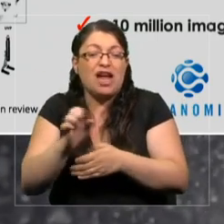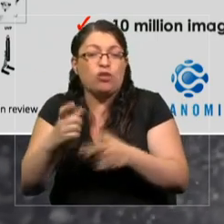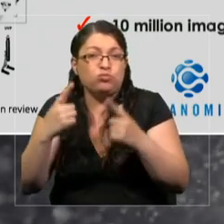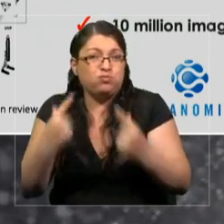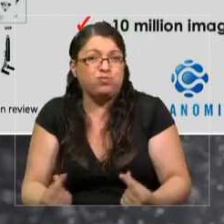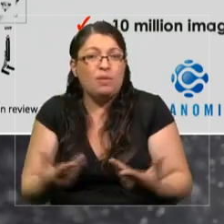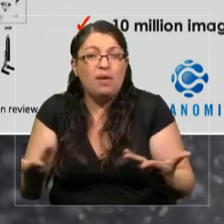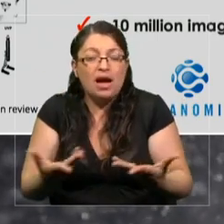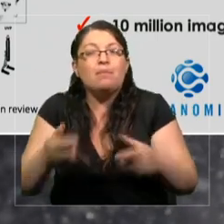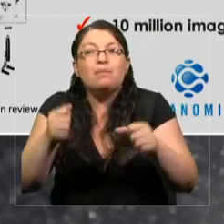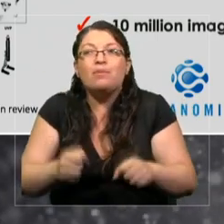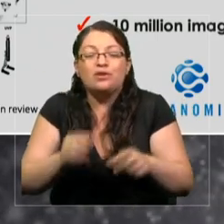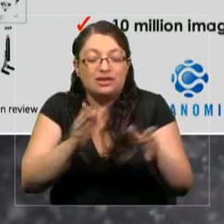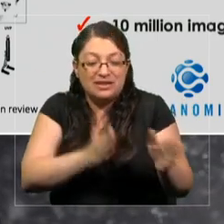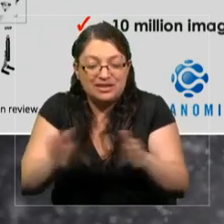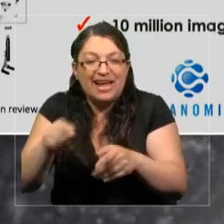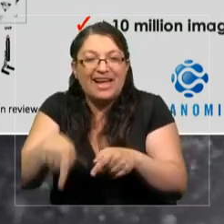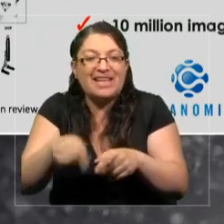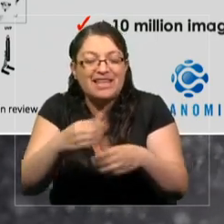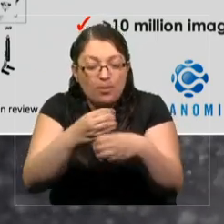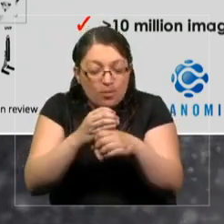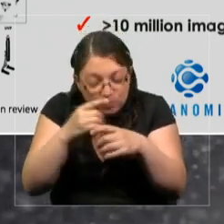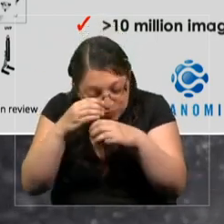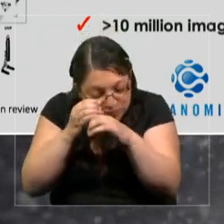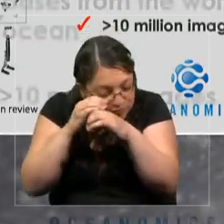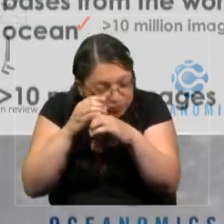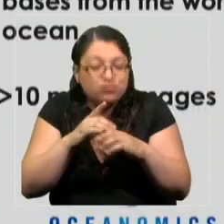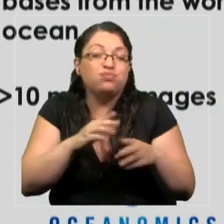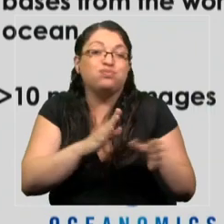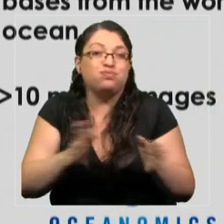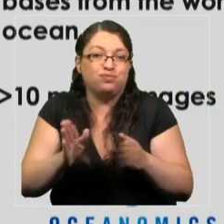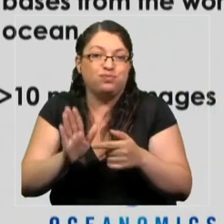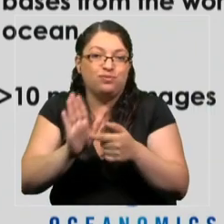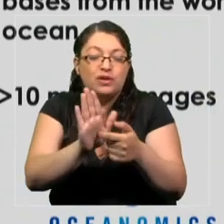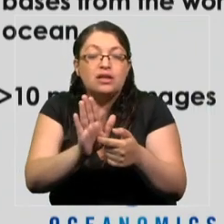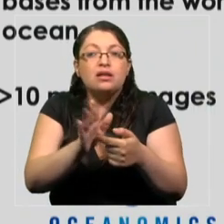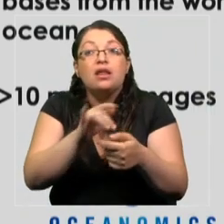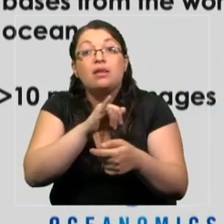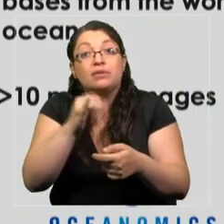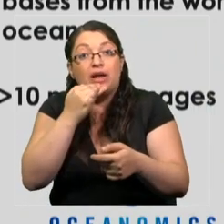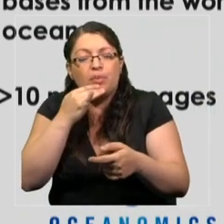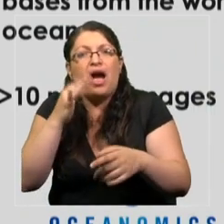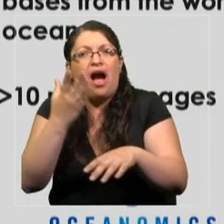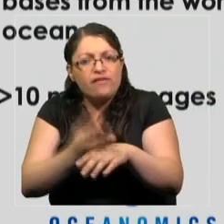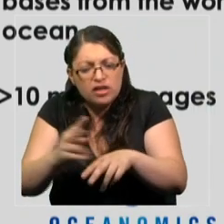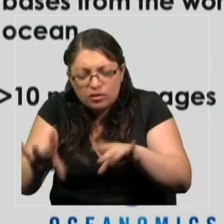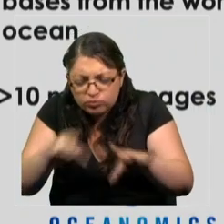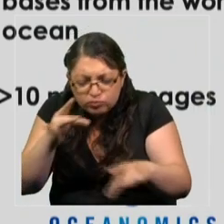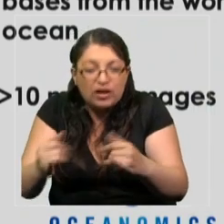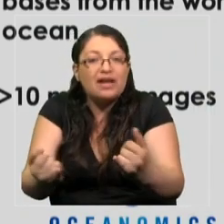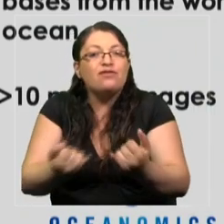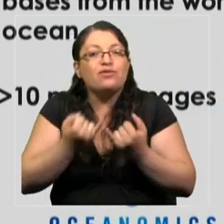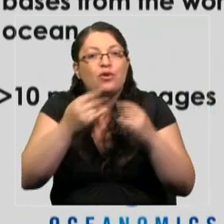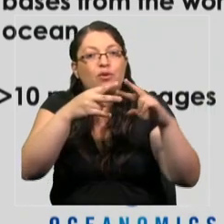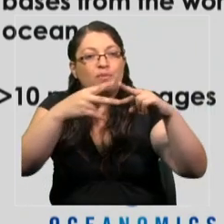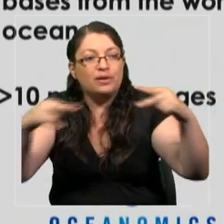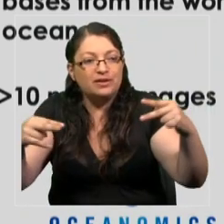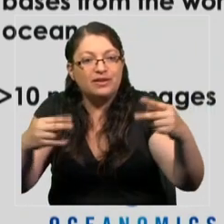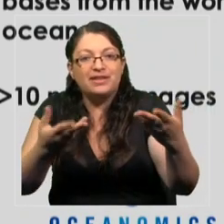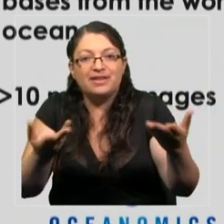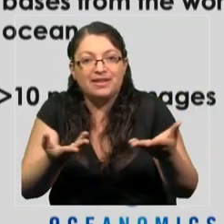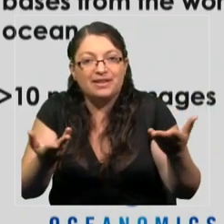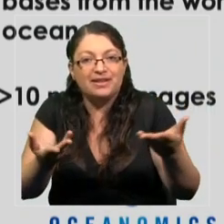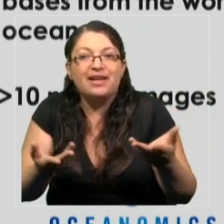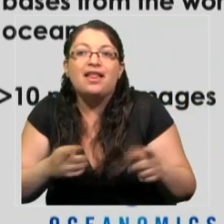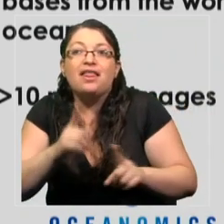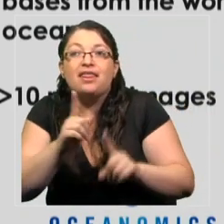de estas muestras. También obtuvimos información genética de algunas de las